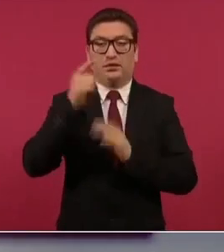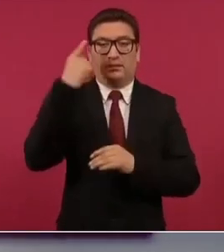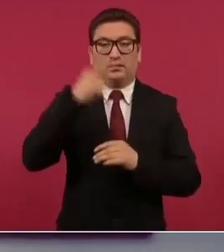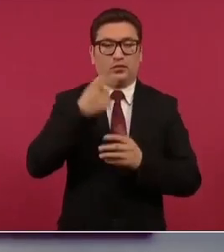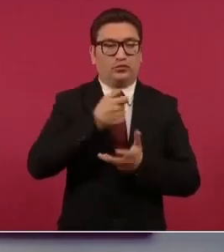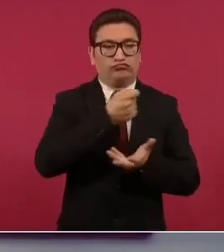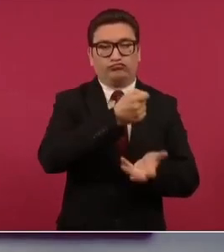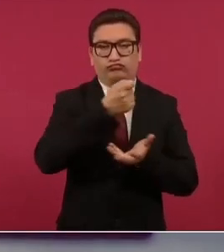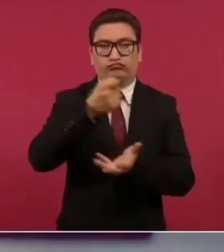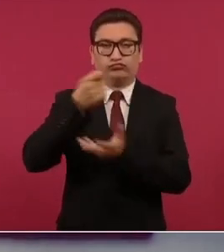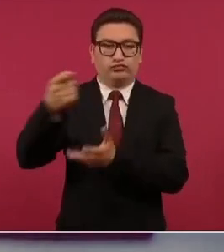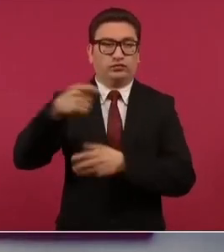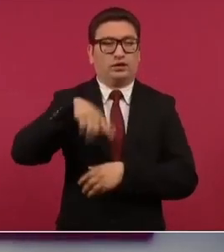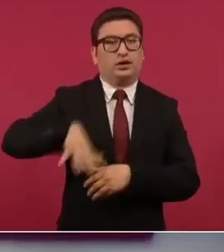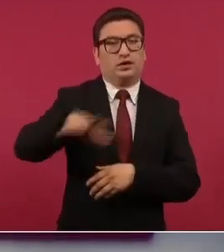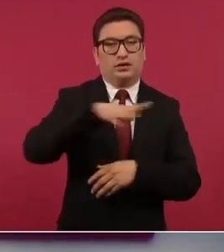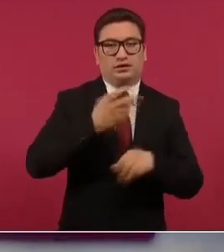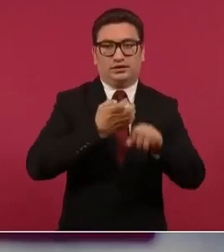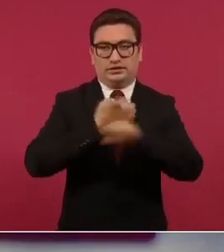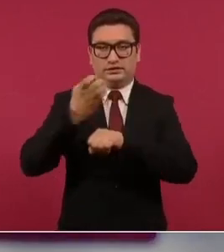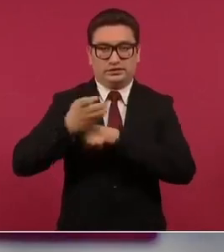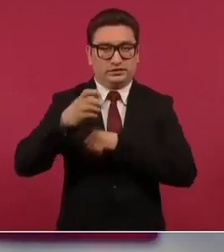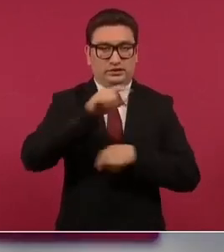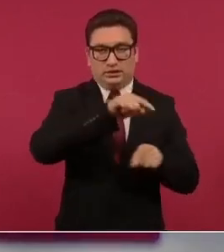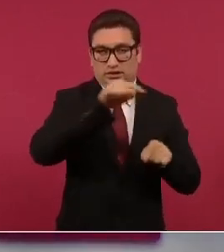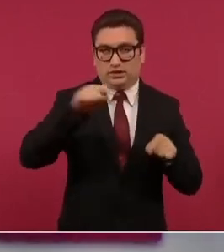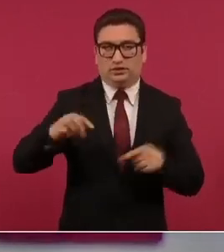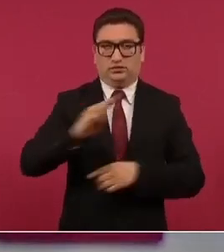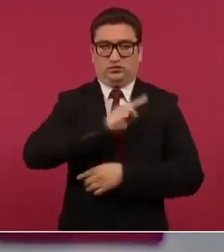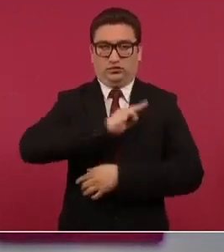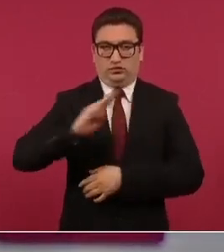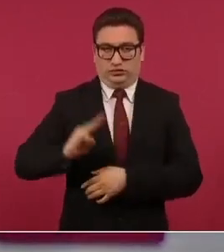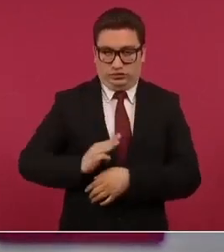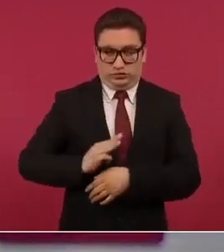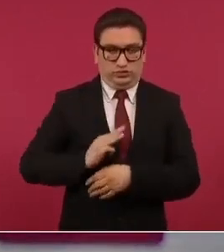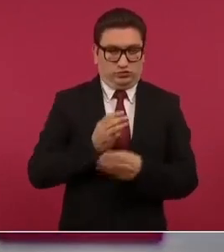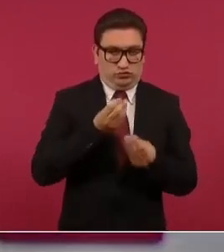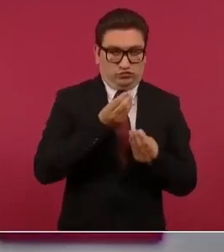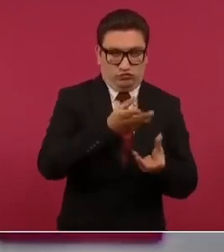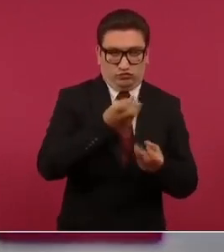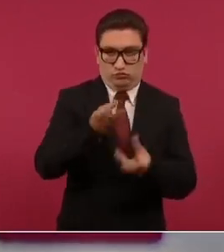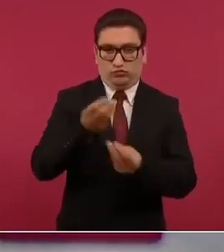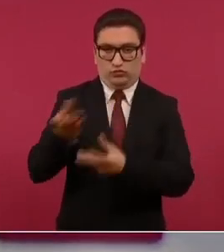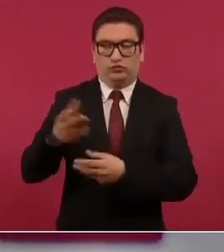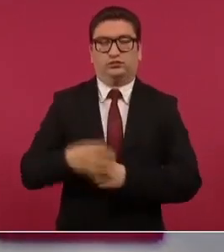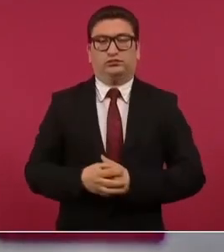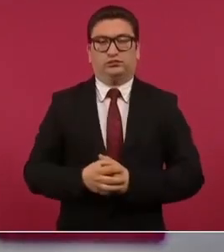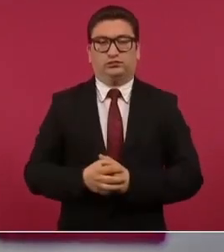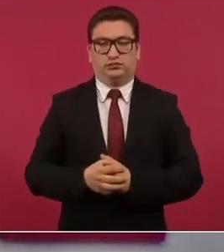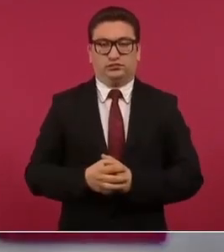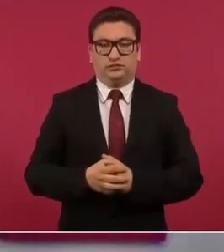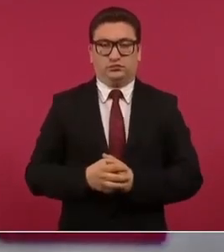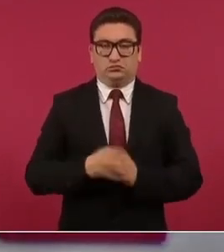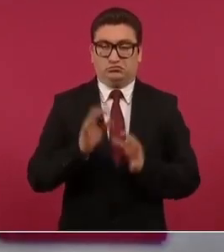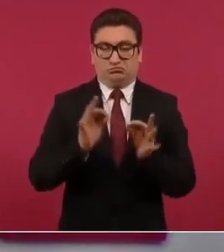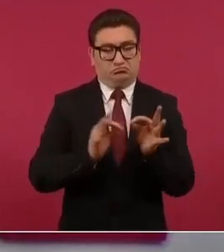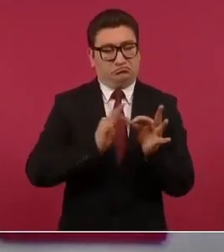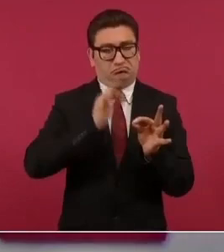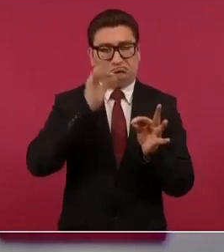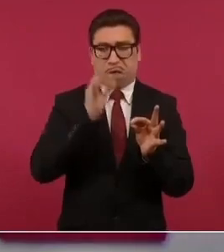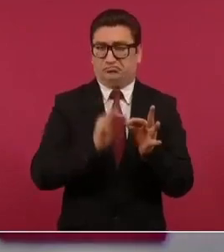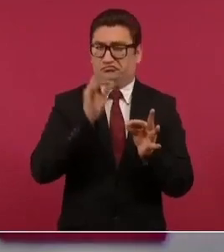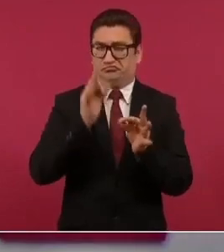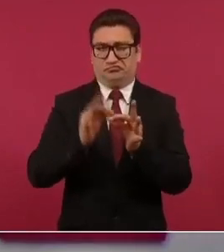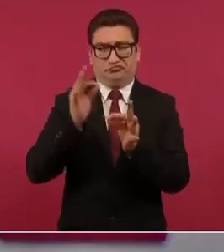estados y municipios se han entregado con puntualidad